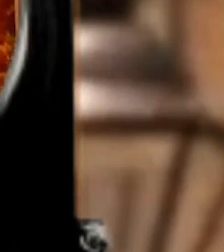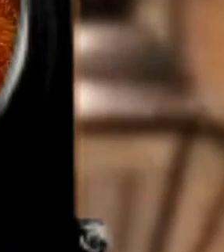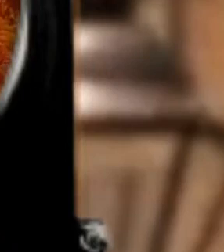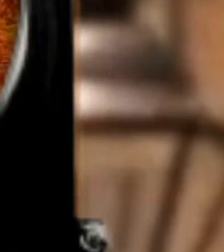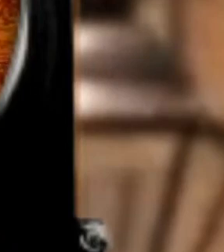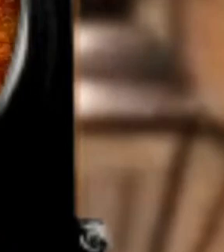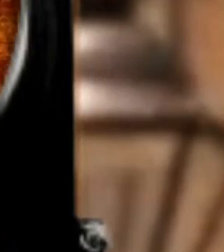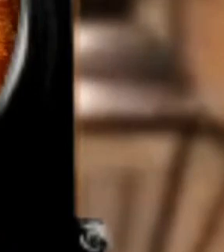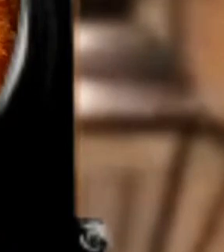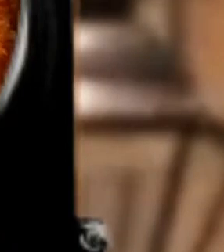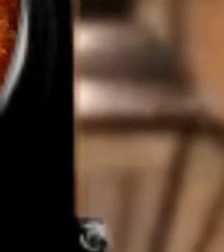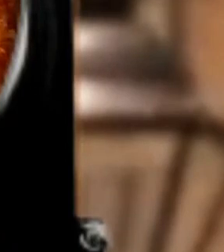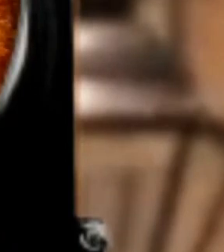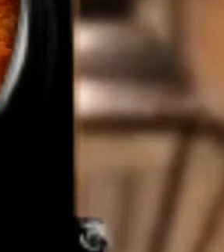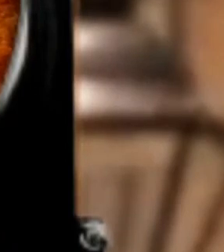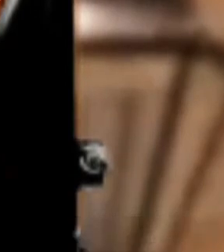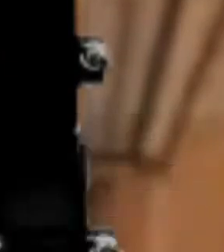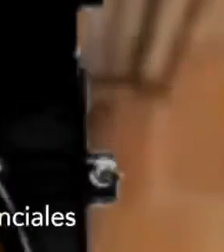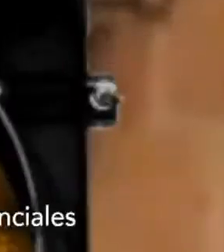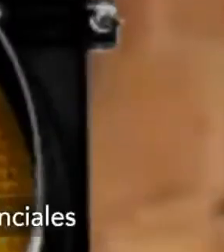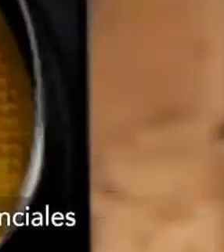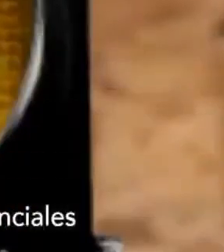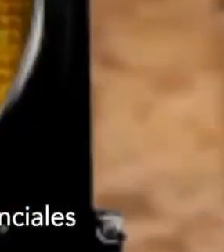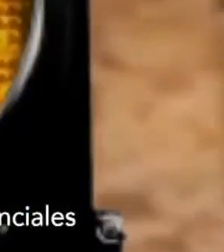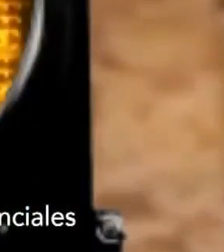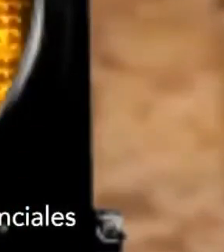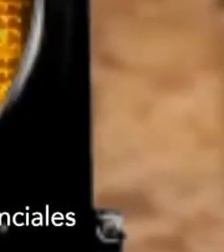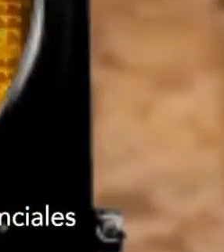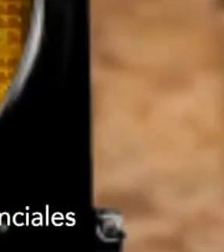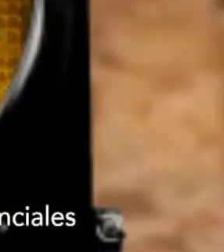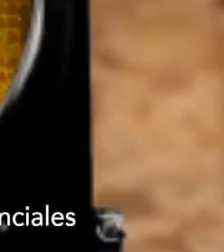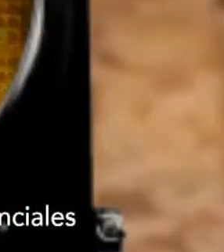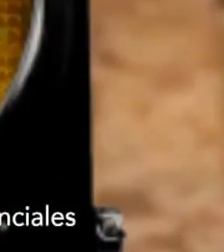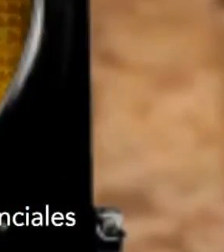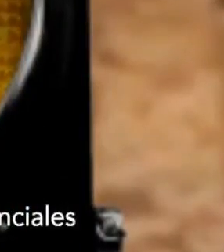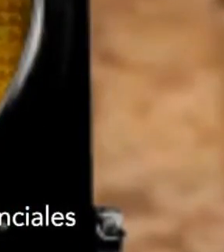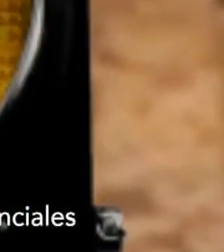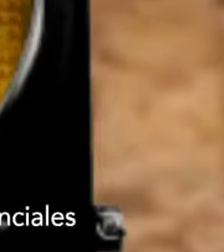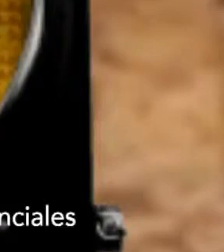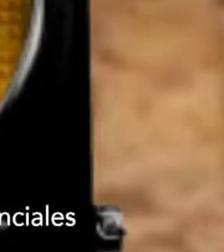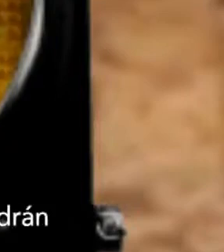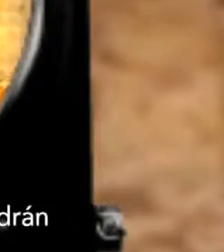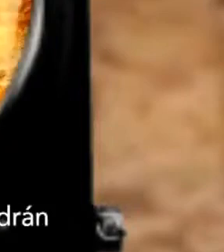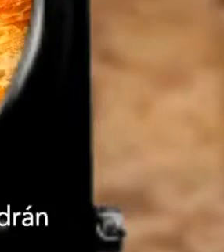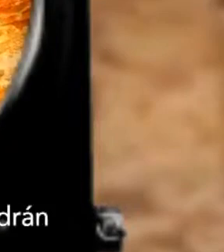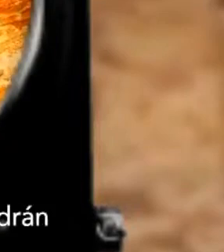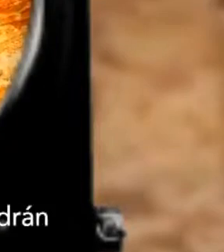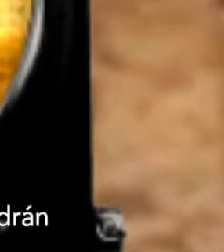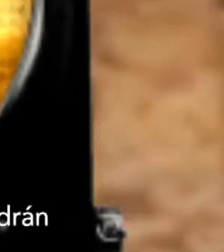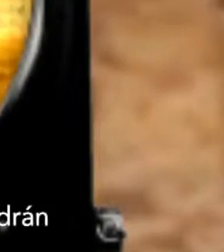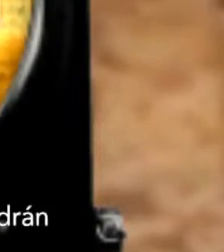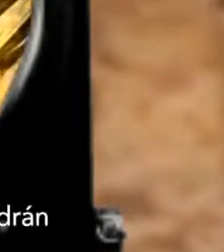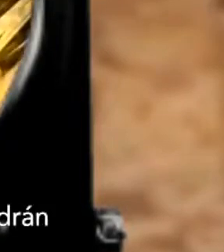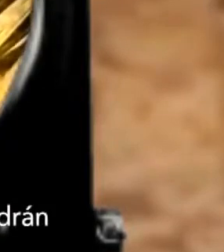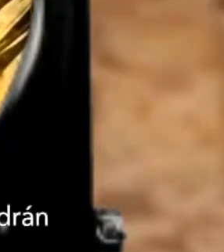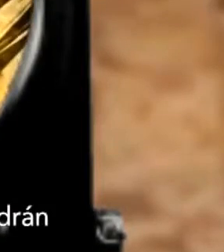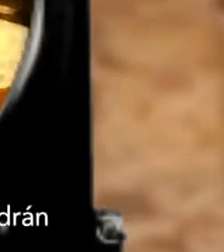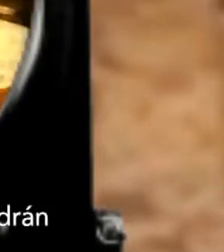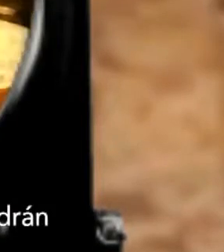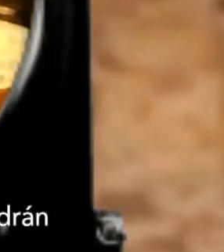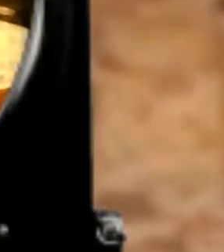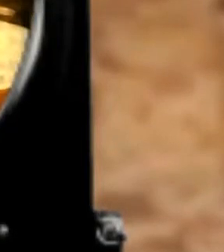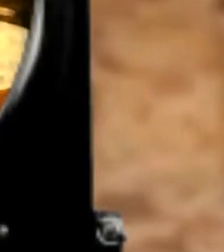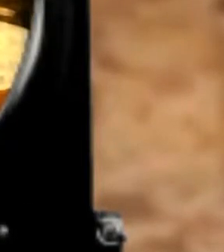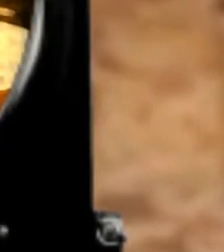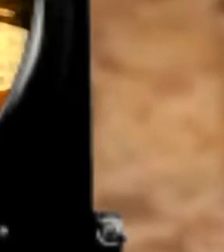a los parques cuidando el 30% de capacidad. Si está en amarillo, las actividades no esenciales como restaurantes, hoteles y